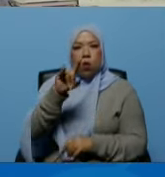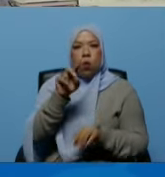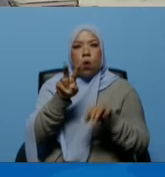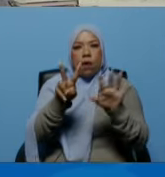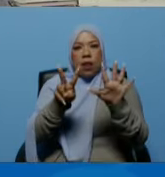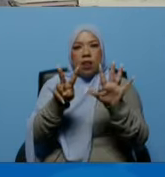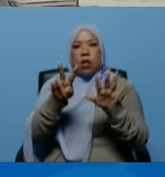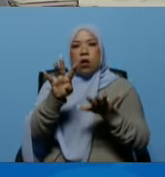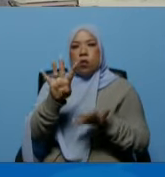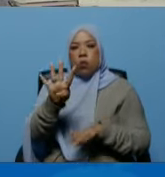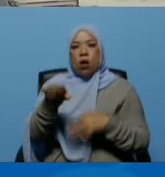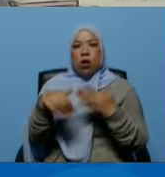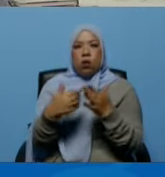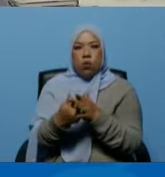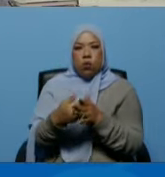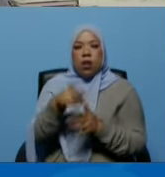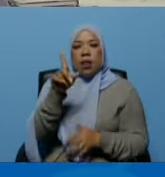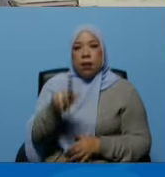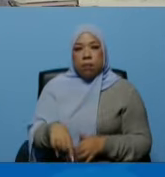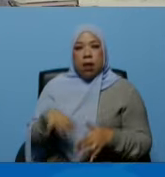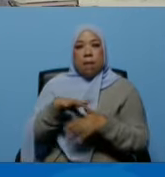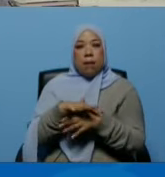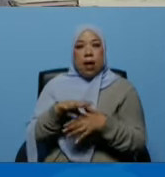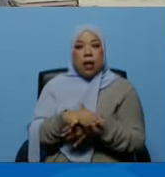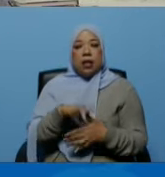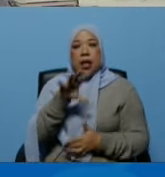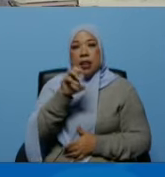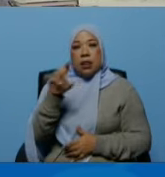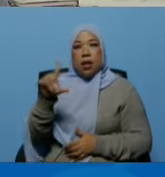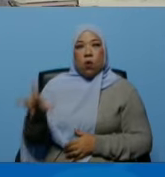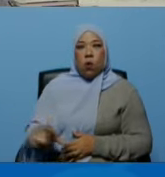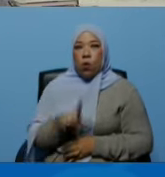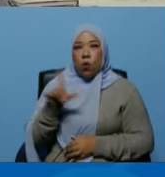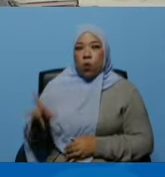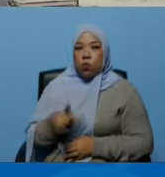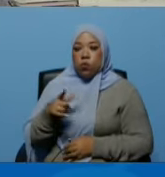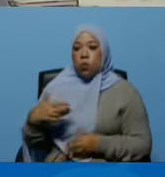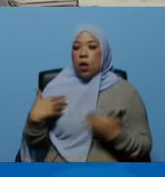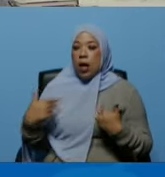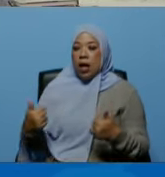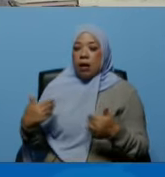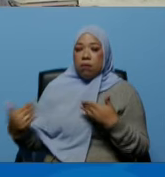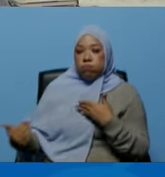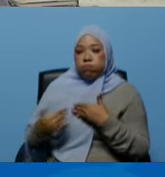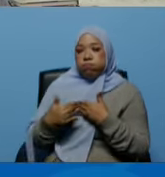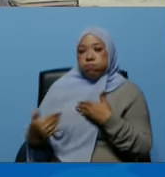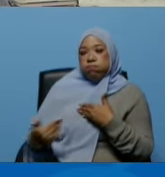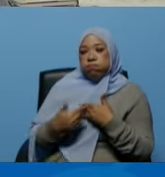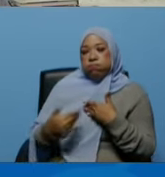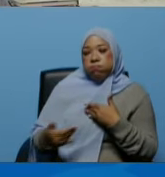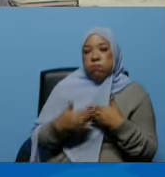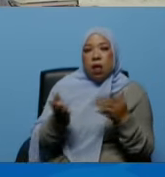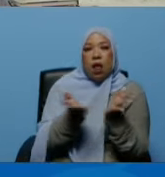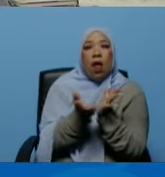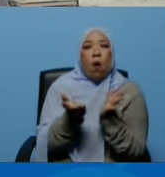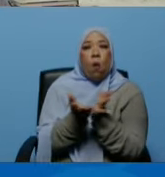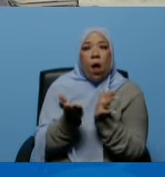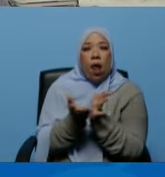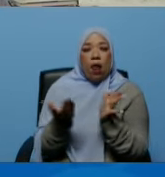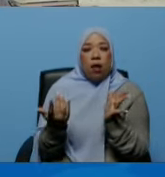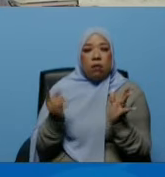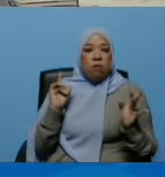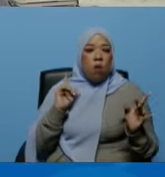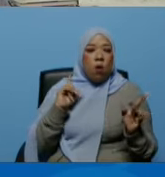de julio del martes 30 de julio como atacaron centros de salud escuelas como atacaron a la